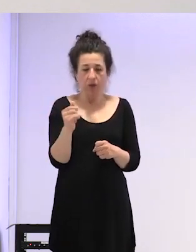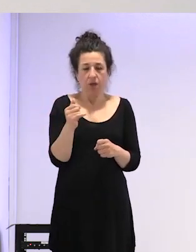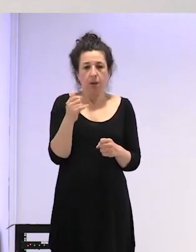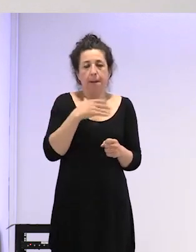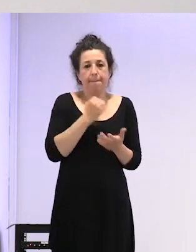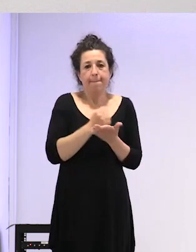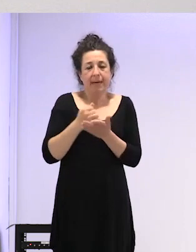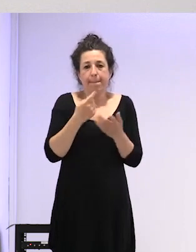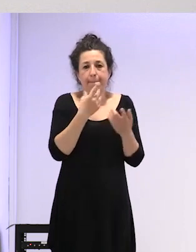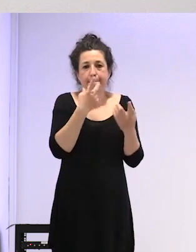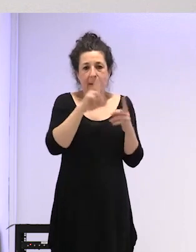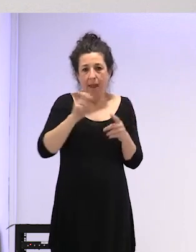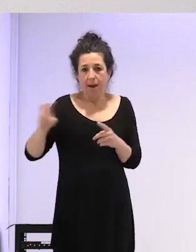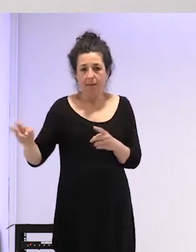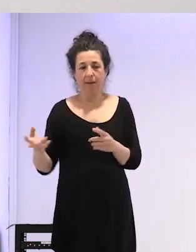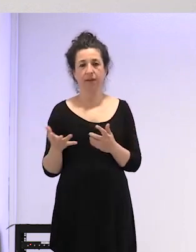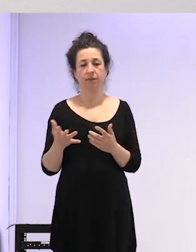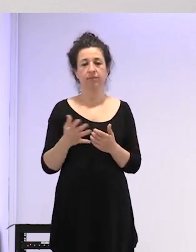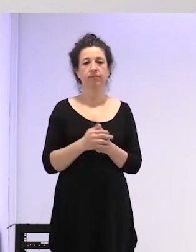pero son estrógenos